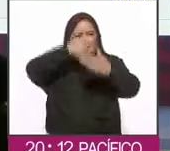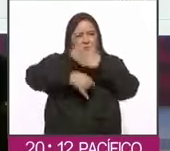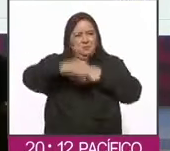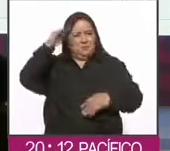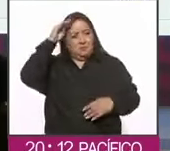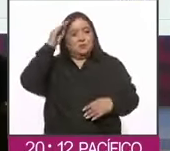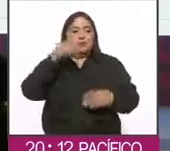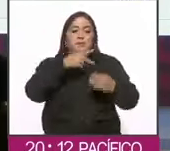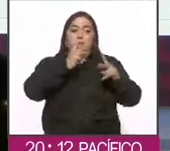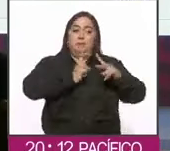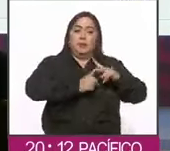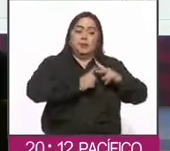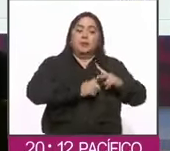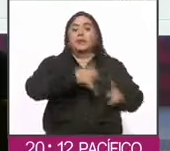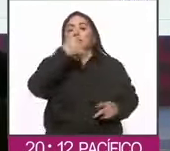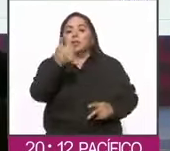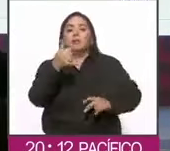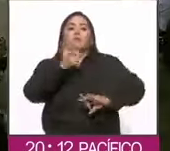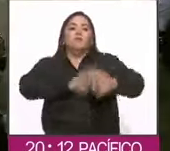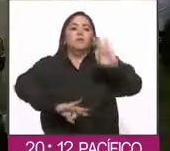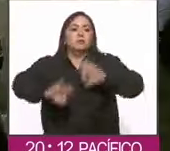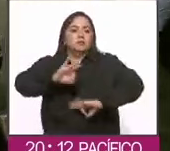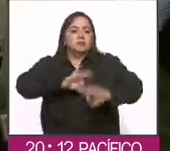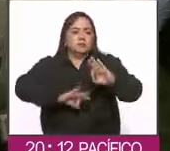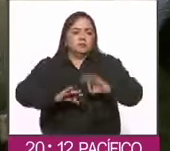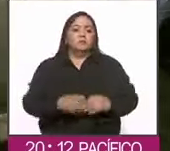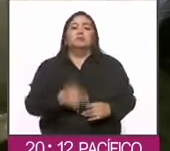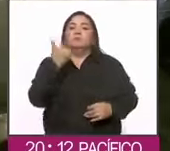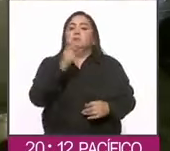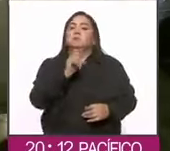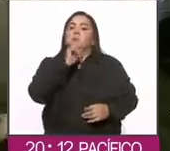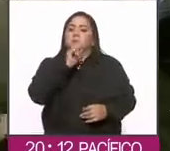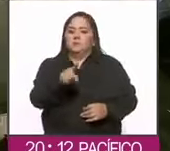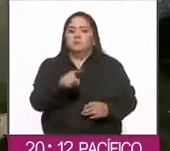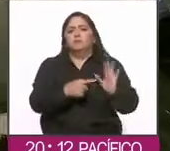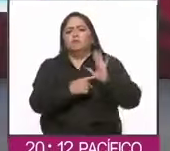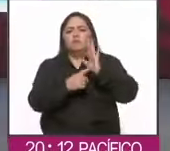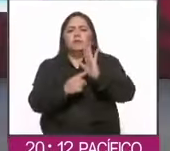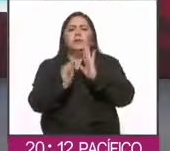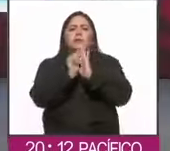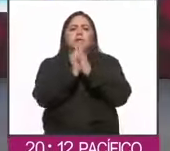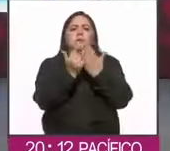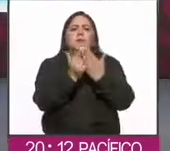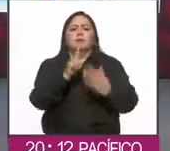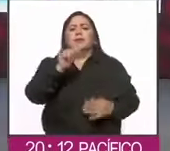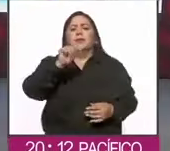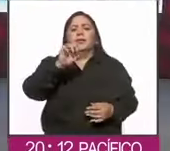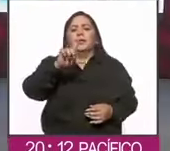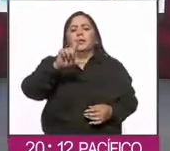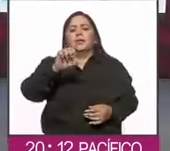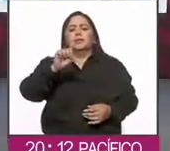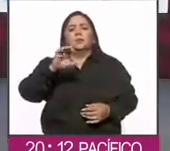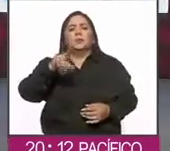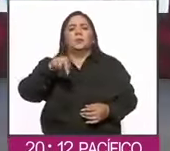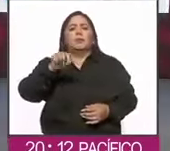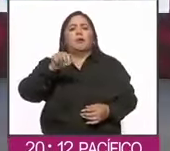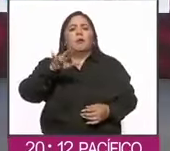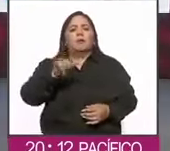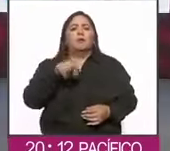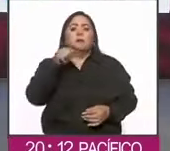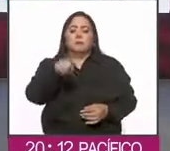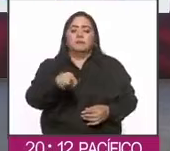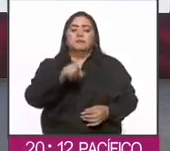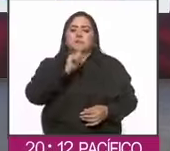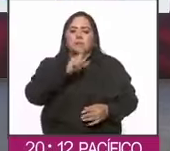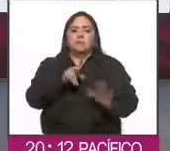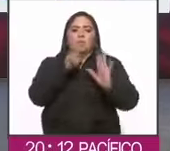ahora es matemáticas y física. También se presentaron los libros de telesecundaria, que se complementarán